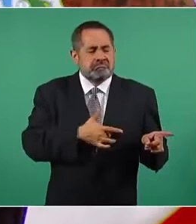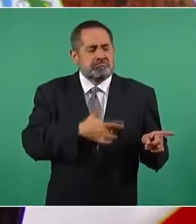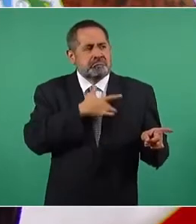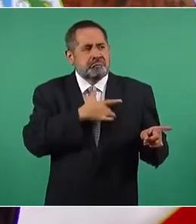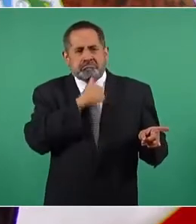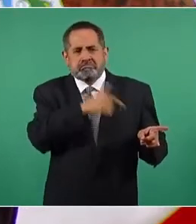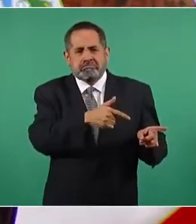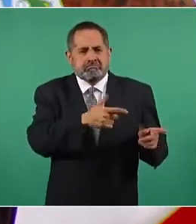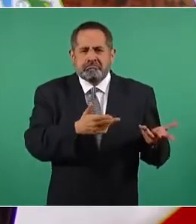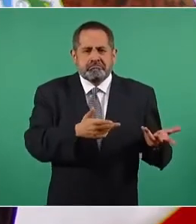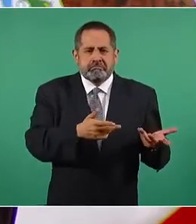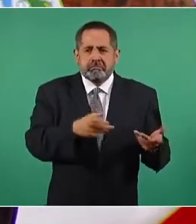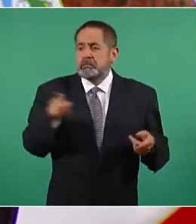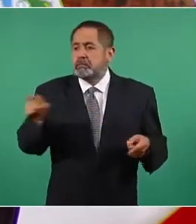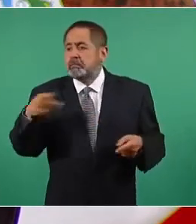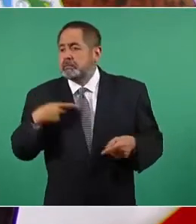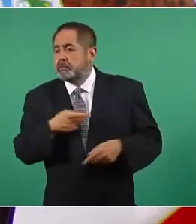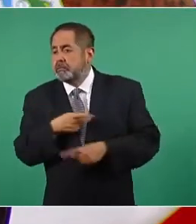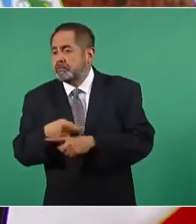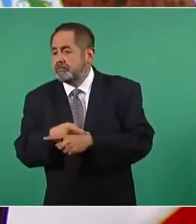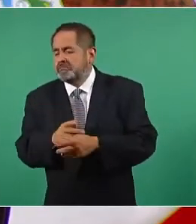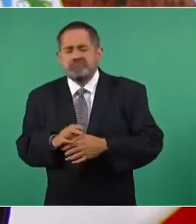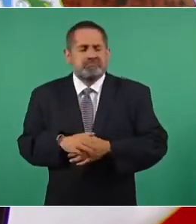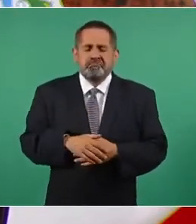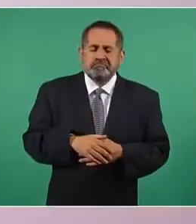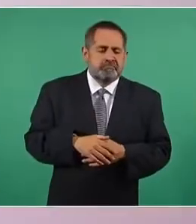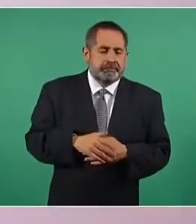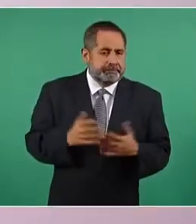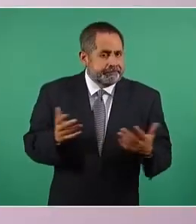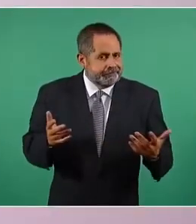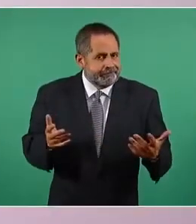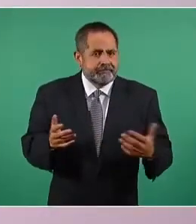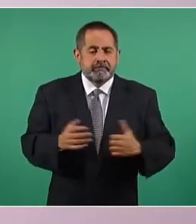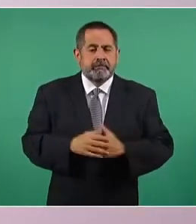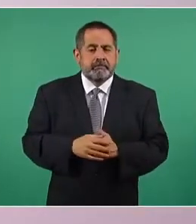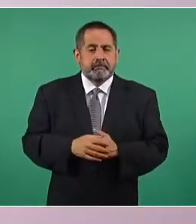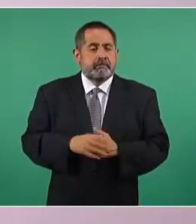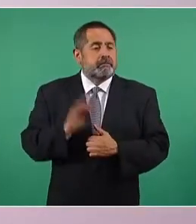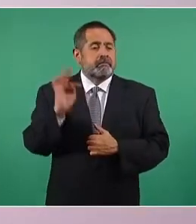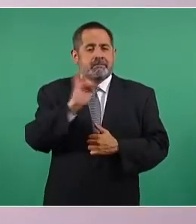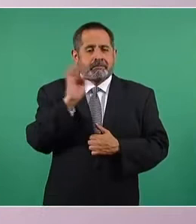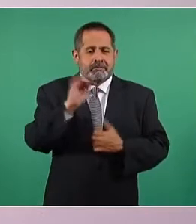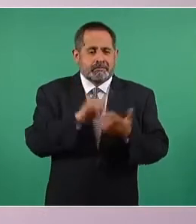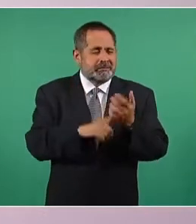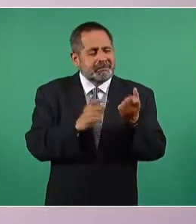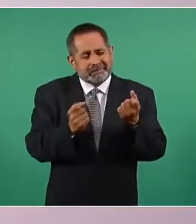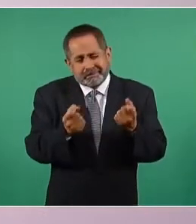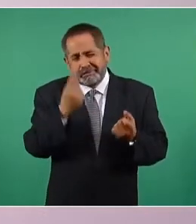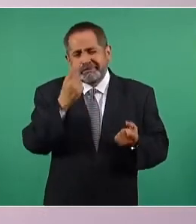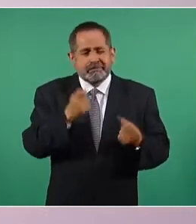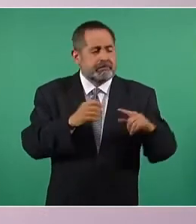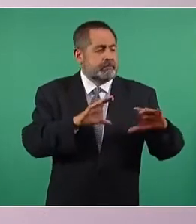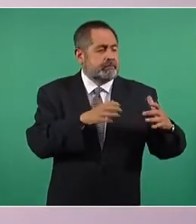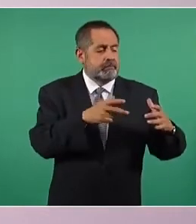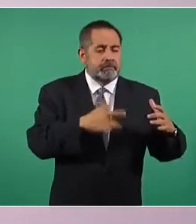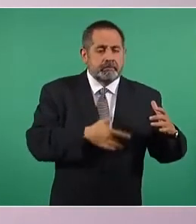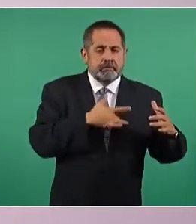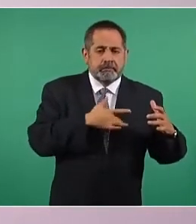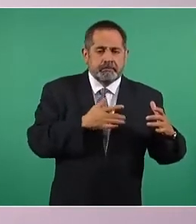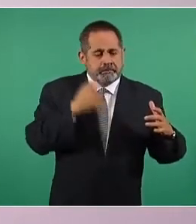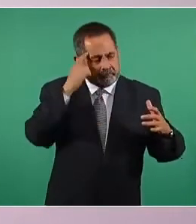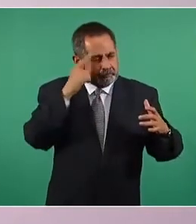pobres, podrá suceder que alguna vez los poderosos se